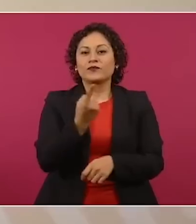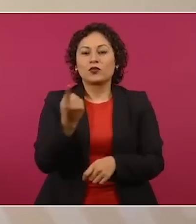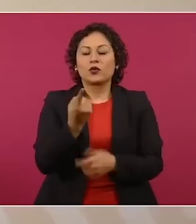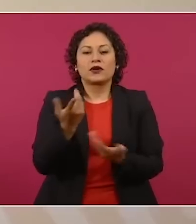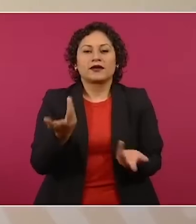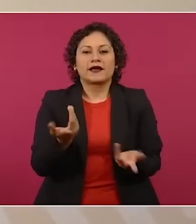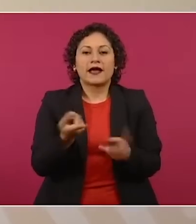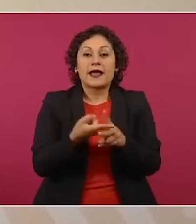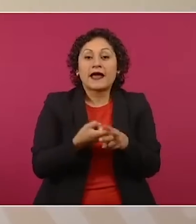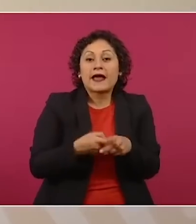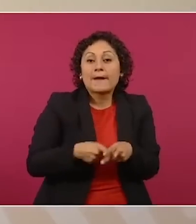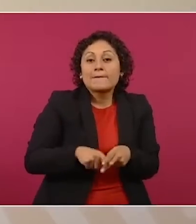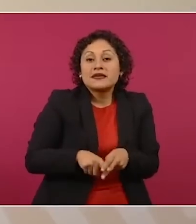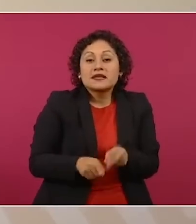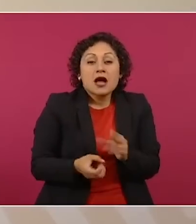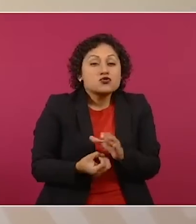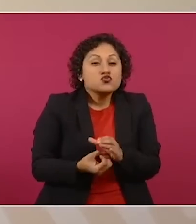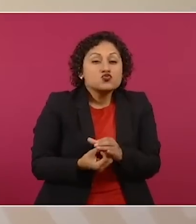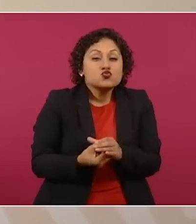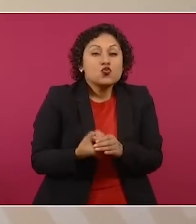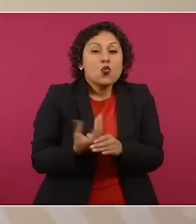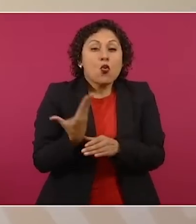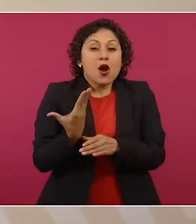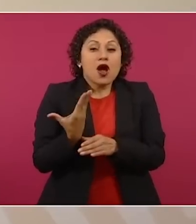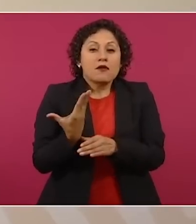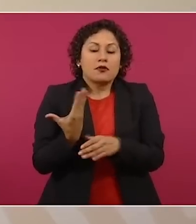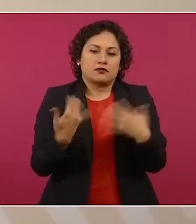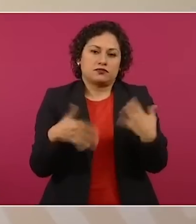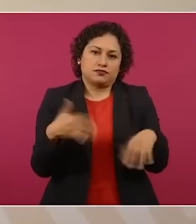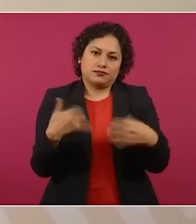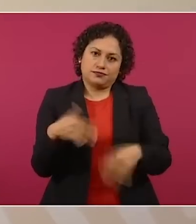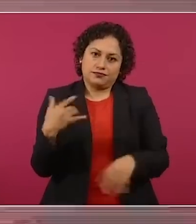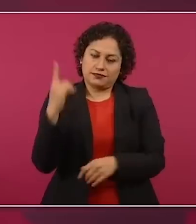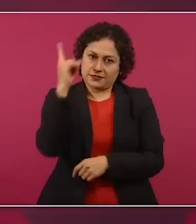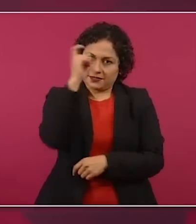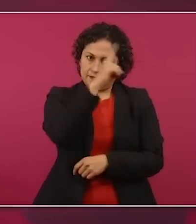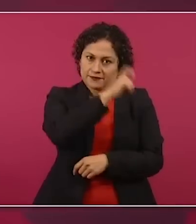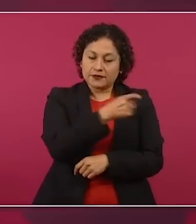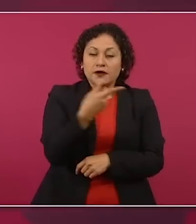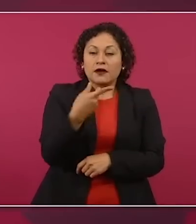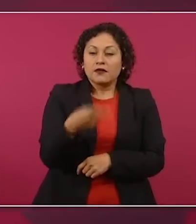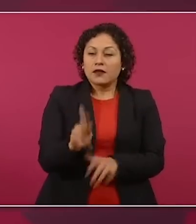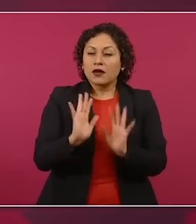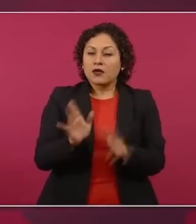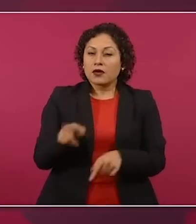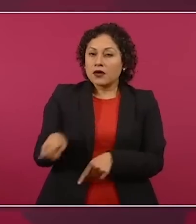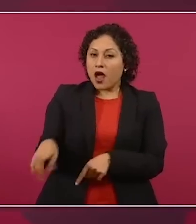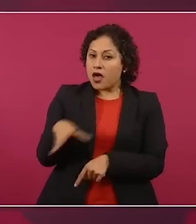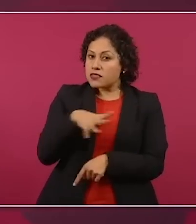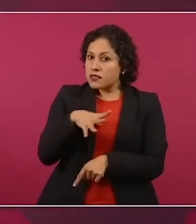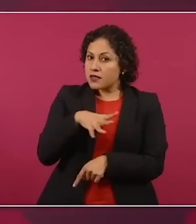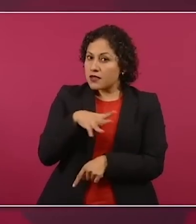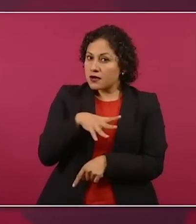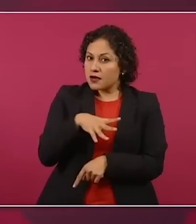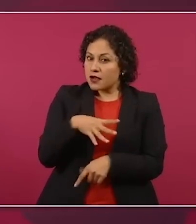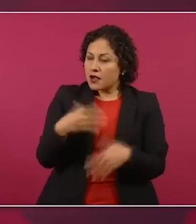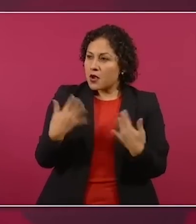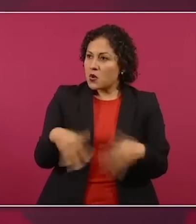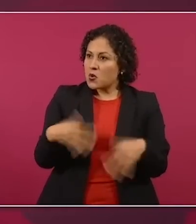hacerlo sobre un derecho de vía, donde ya existía un ferrocarril. Entonces,